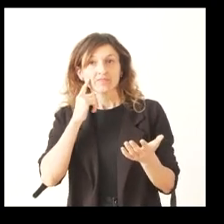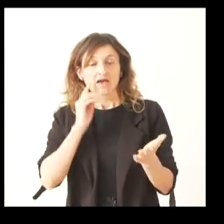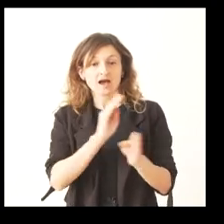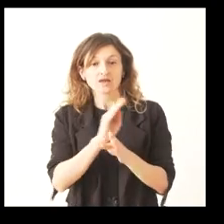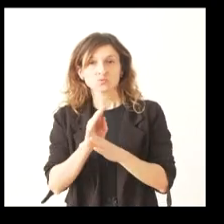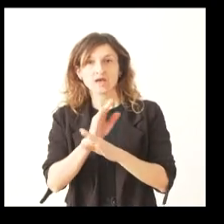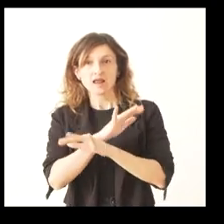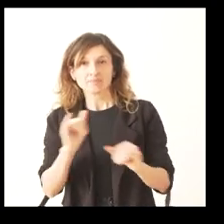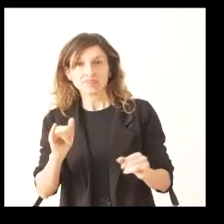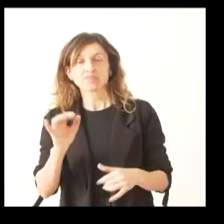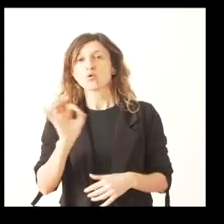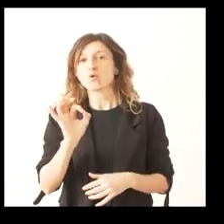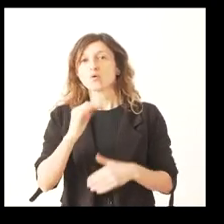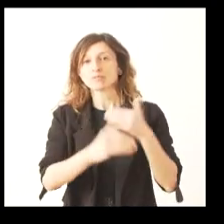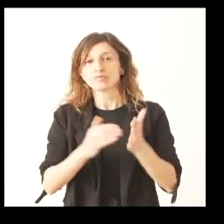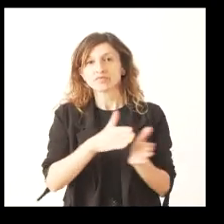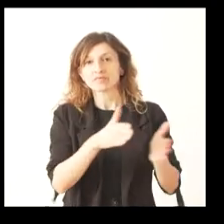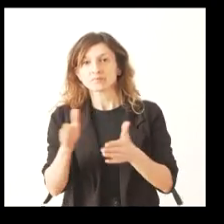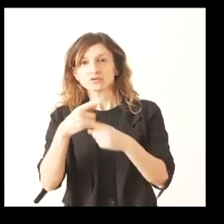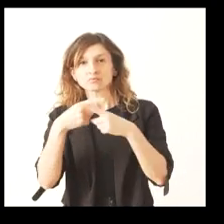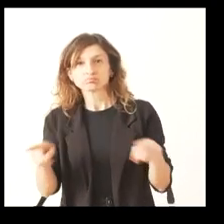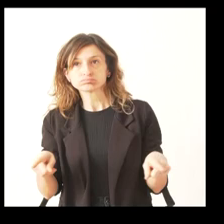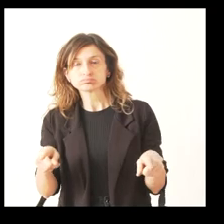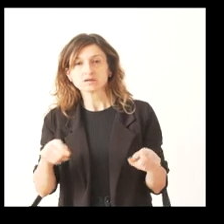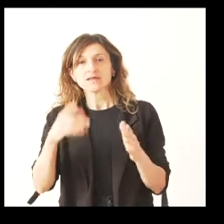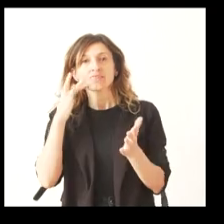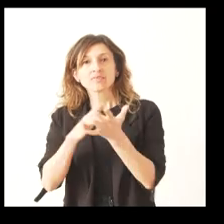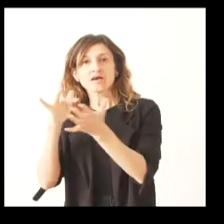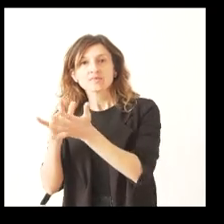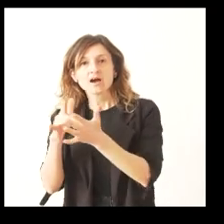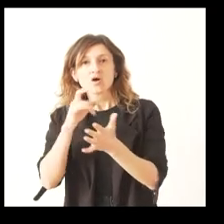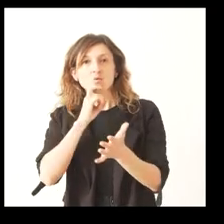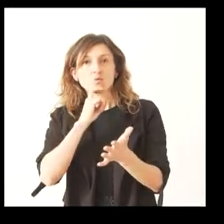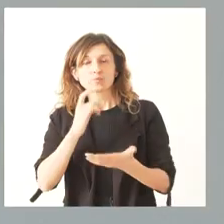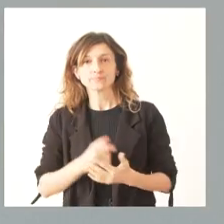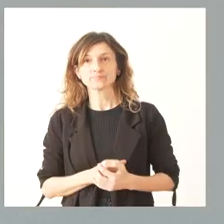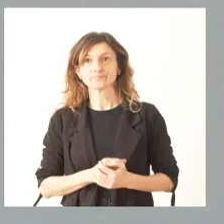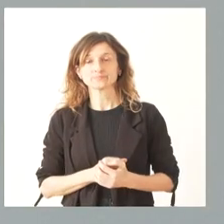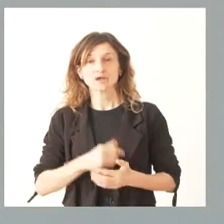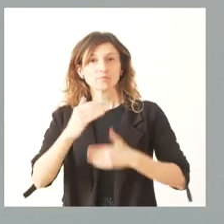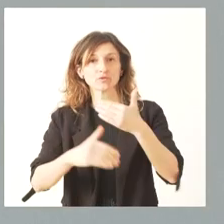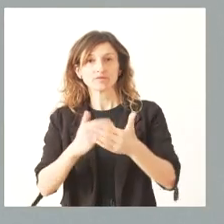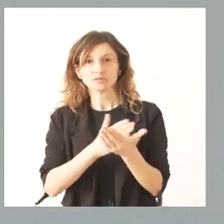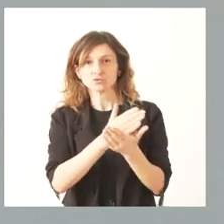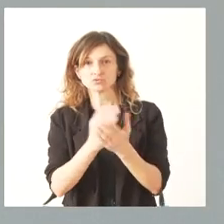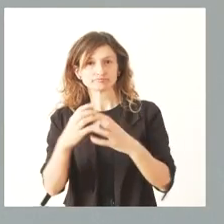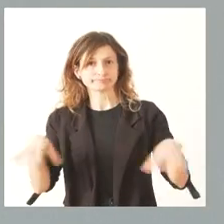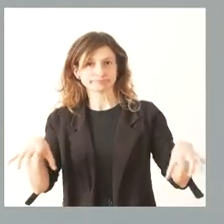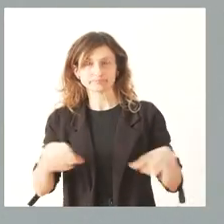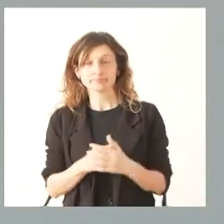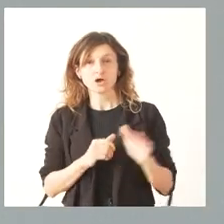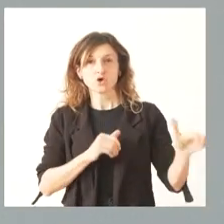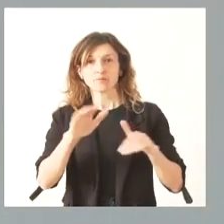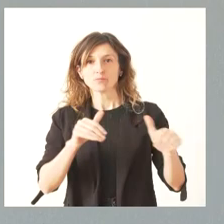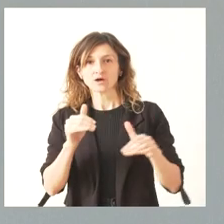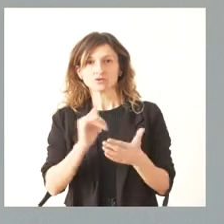la vez o van por procedimientos diferentes. ¿Qué calendario manejala? Son procedimientos distintos. Son convocatorias